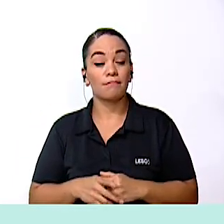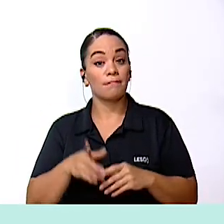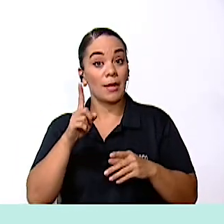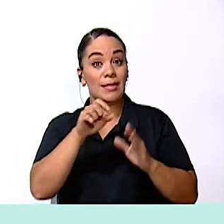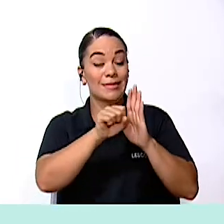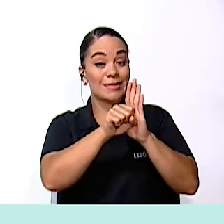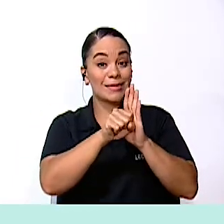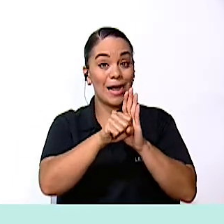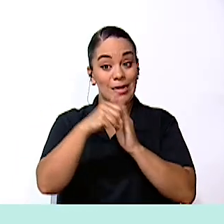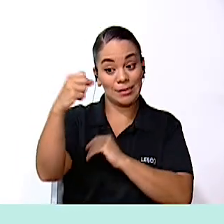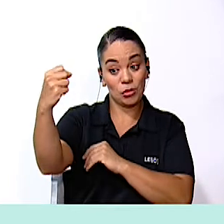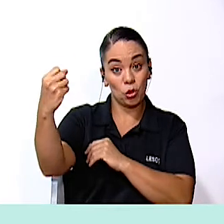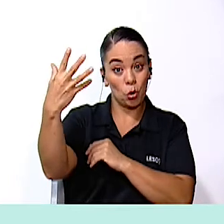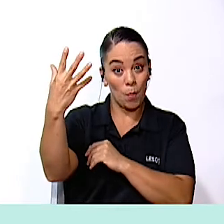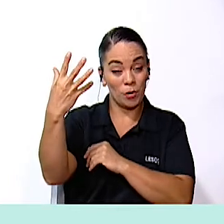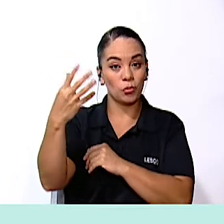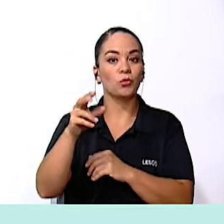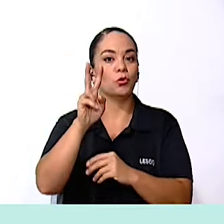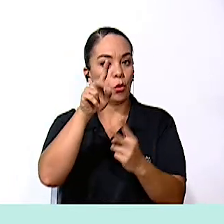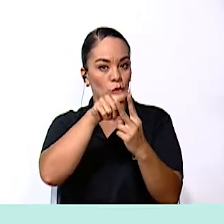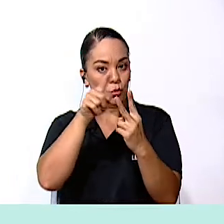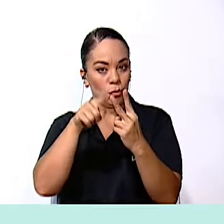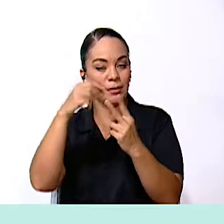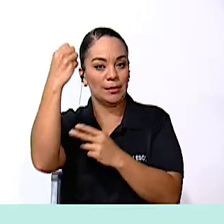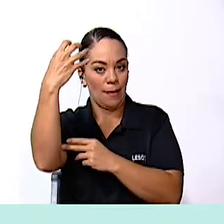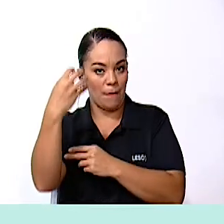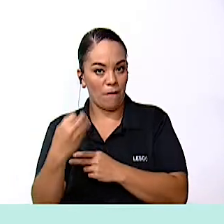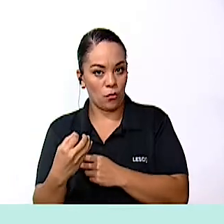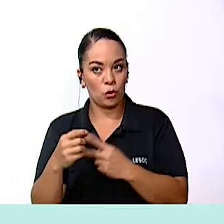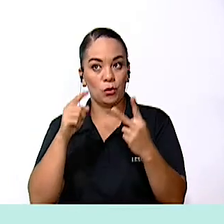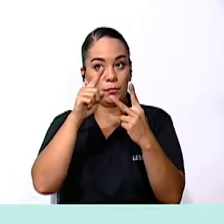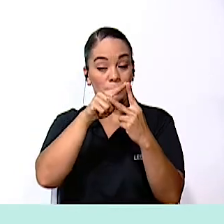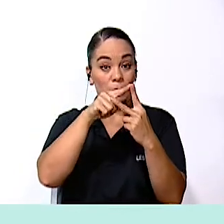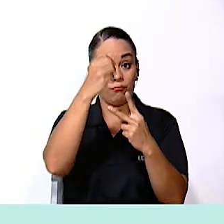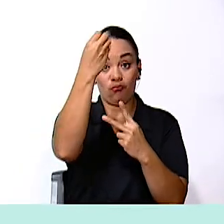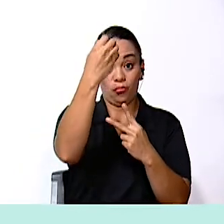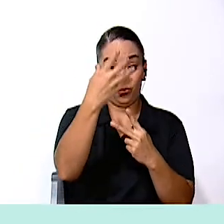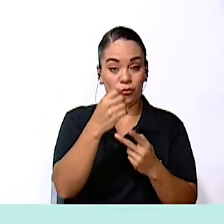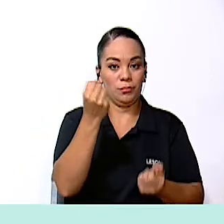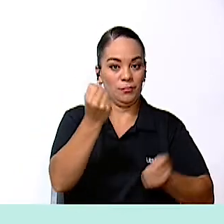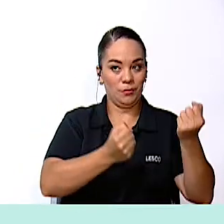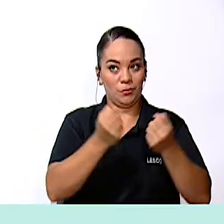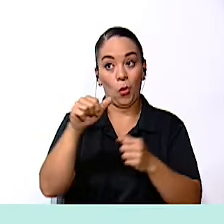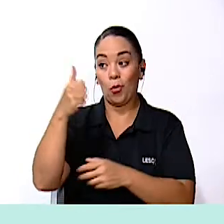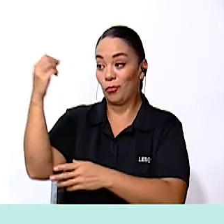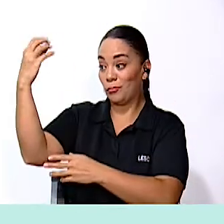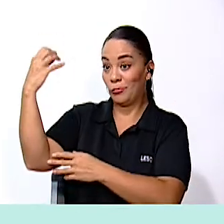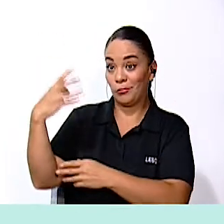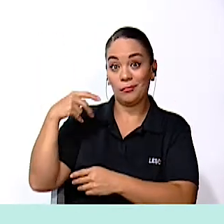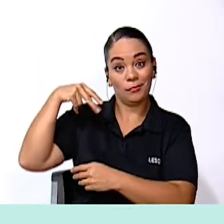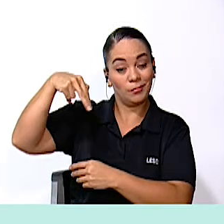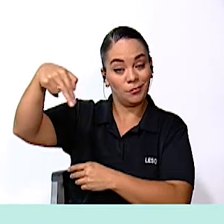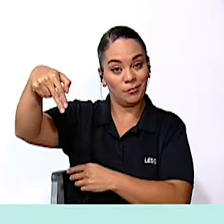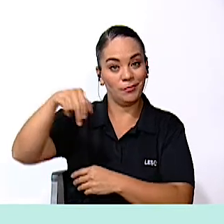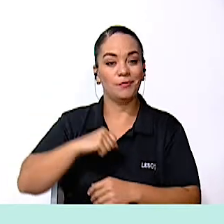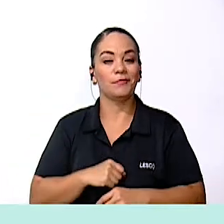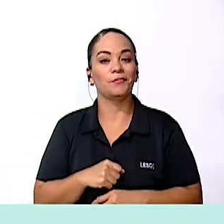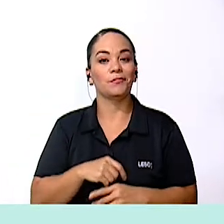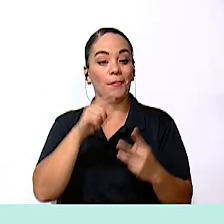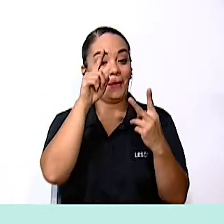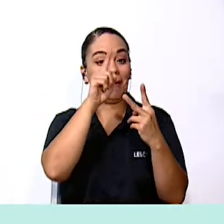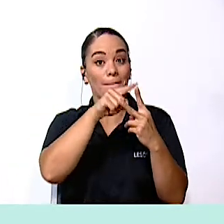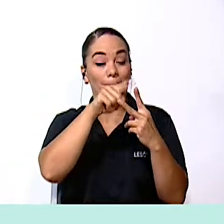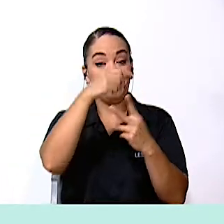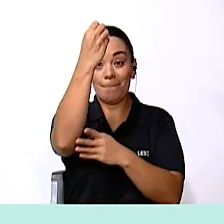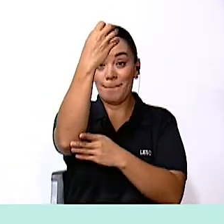luminoso Existen dos tipos de semáforos El vehicular Y el peatonal El semáforo vehicular